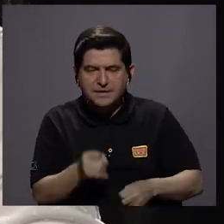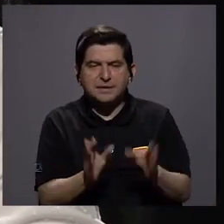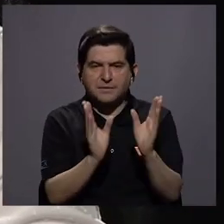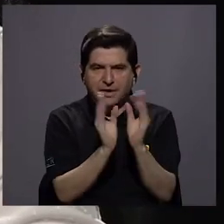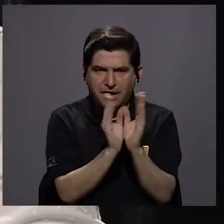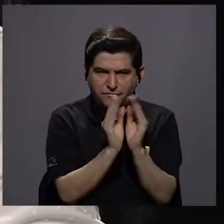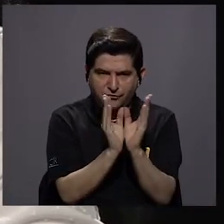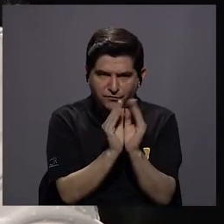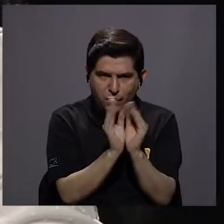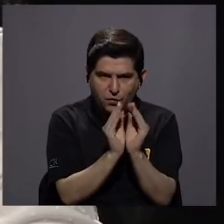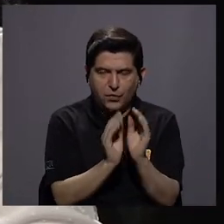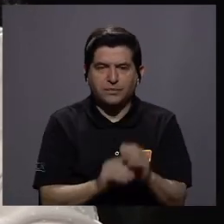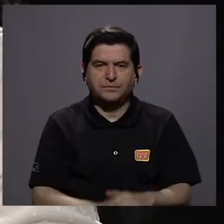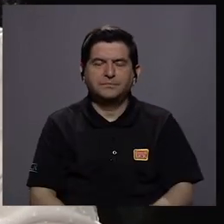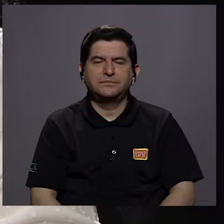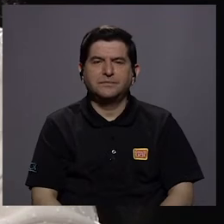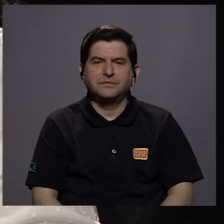foro,